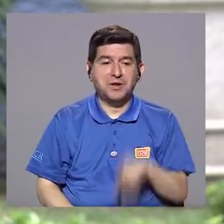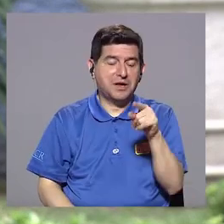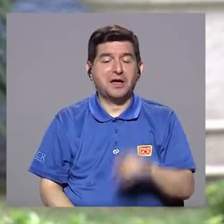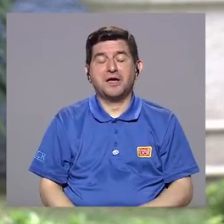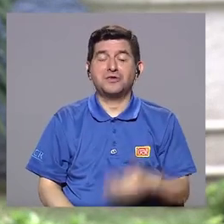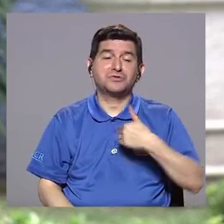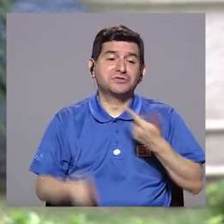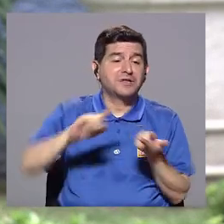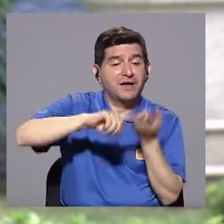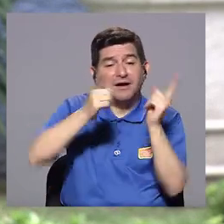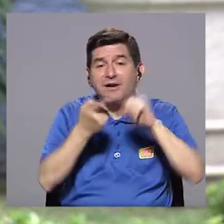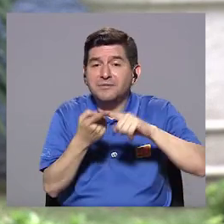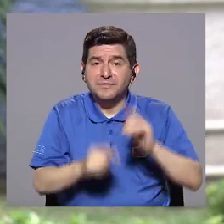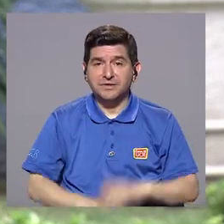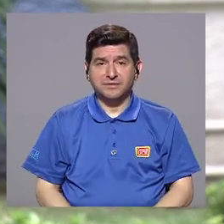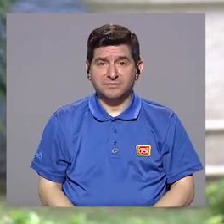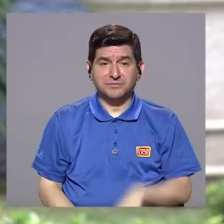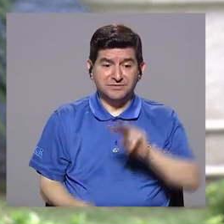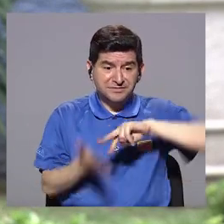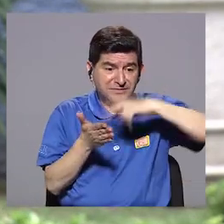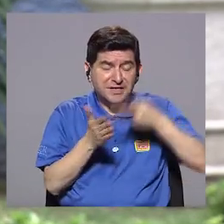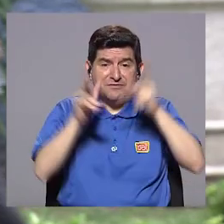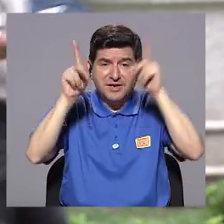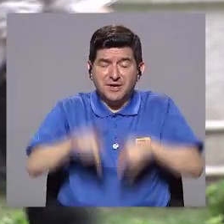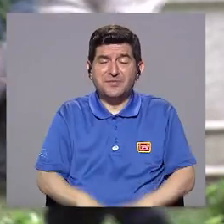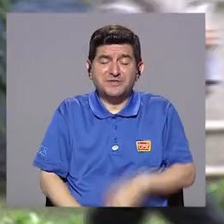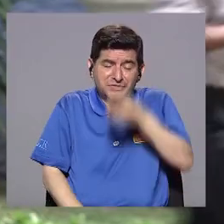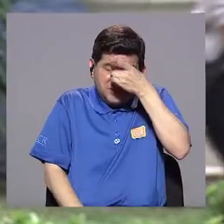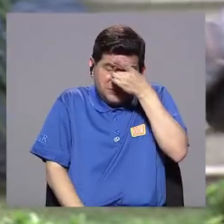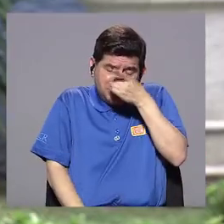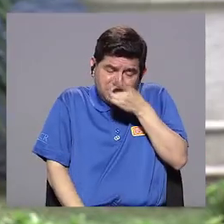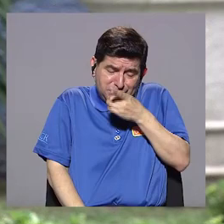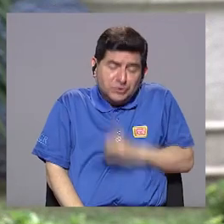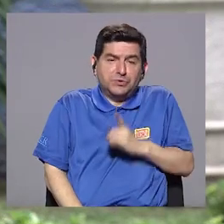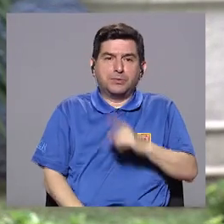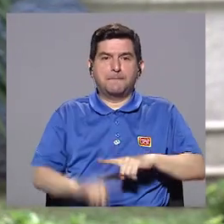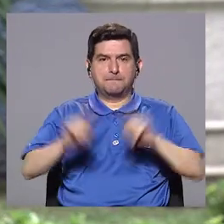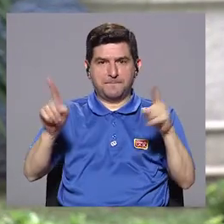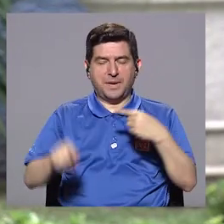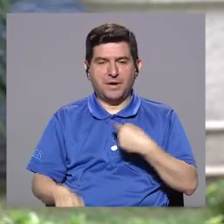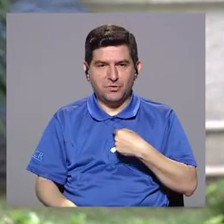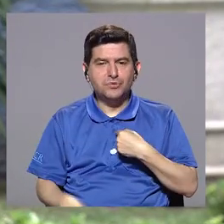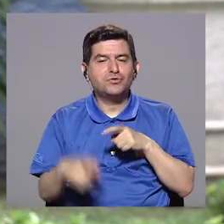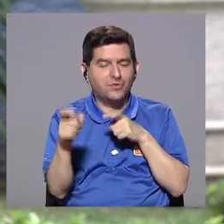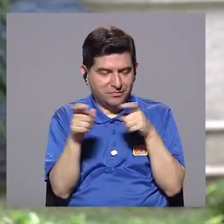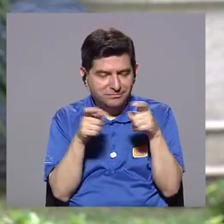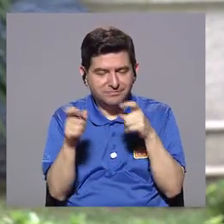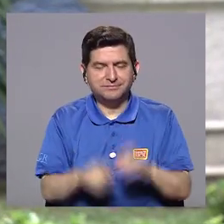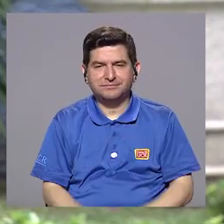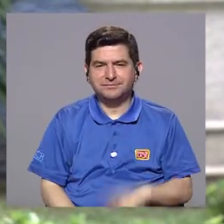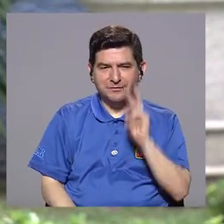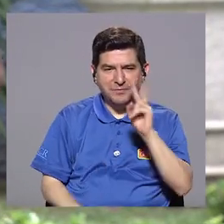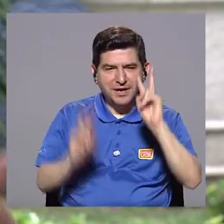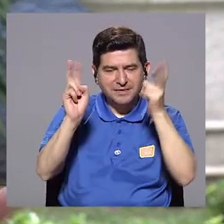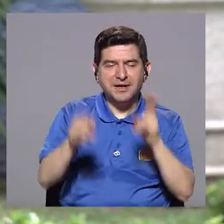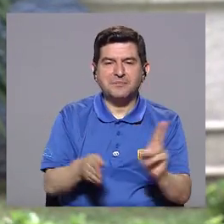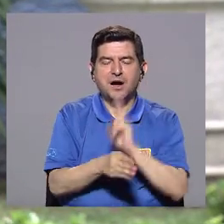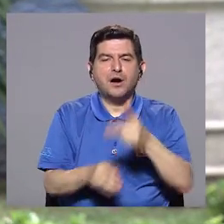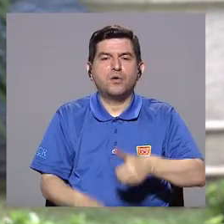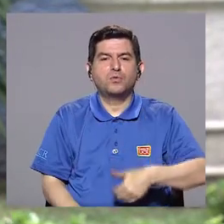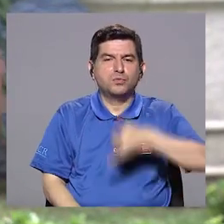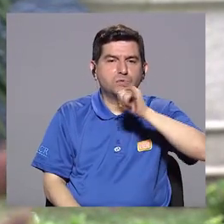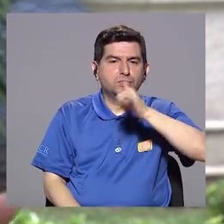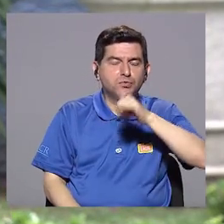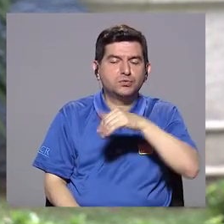prohibirles que tengan amigos. Porque eso hace que la persona se me deprima más, por ejemplo. Pero sí con control. Ver el tema del consumo de